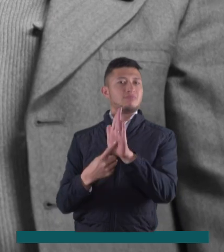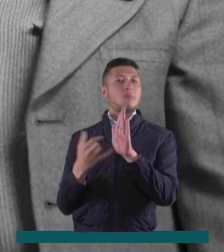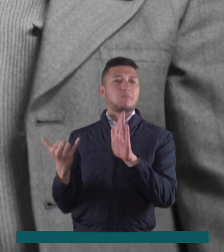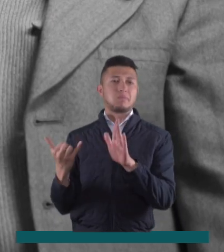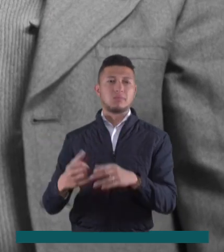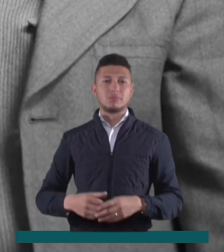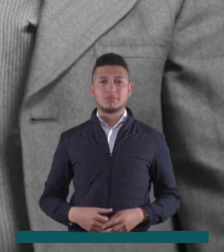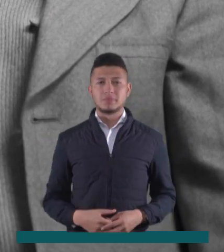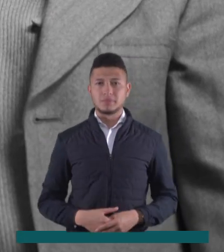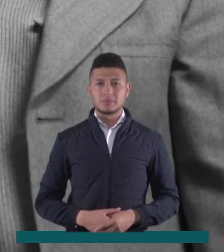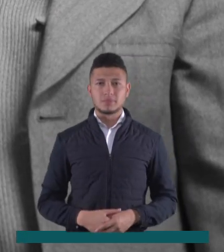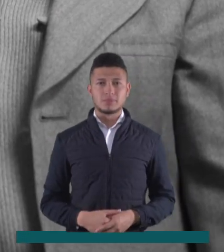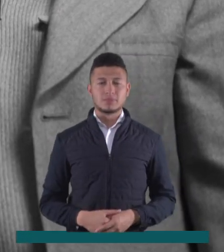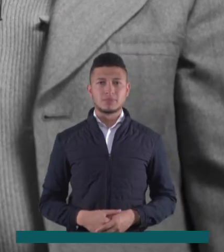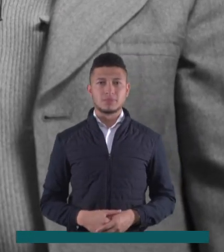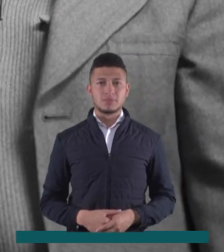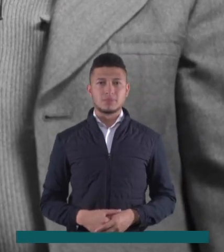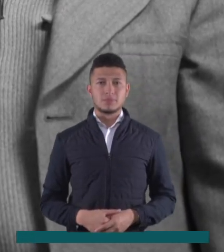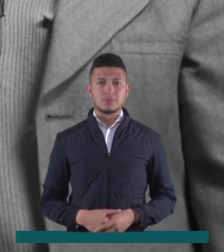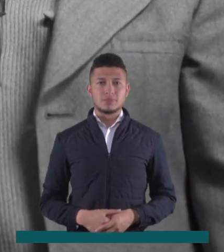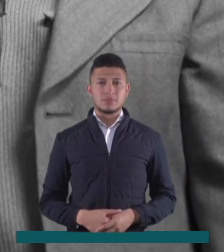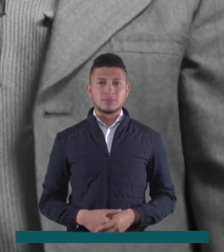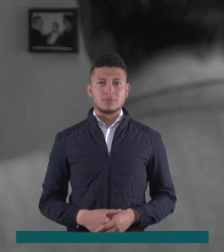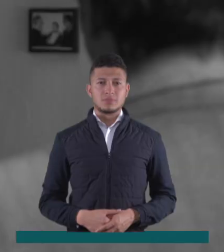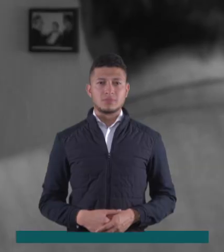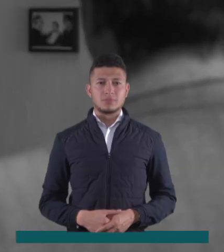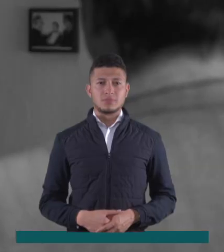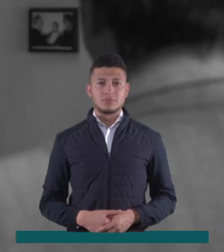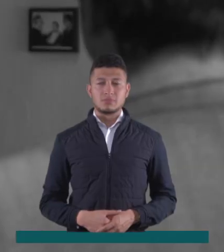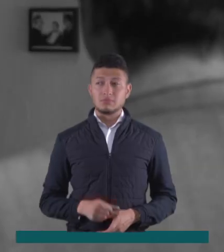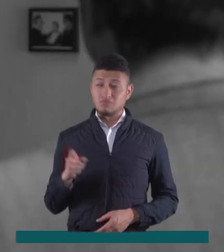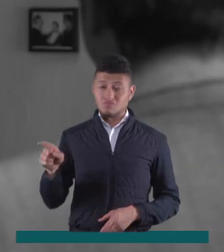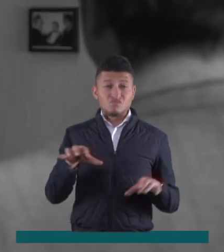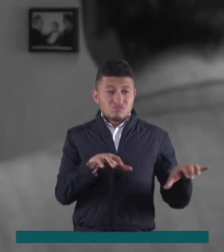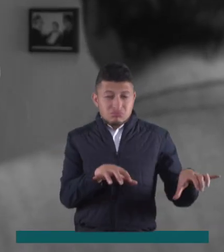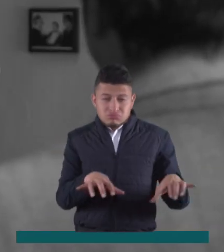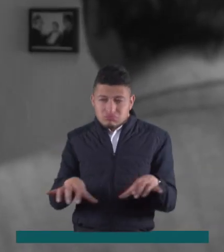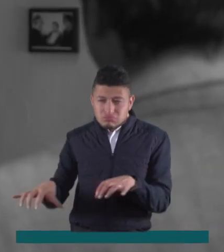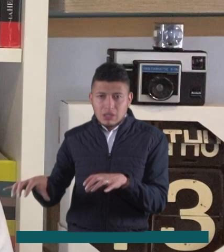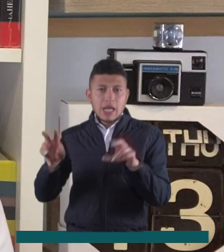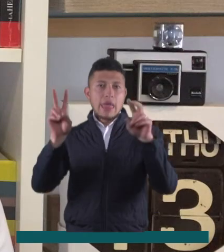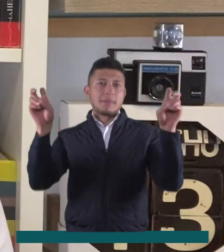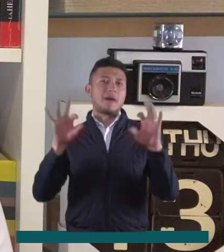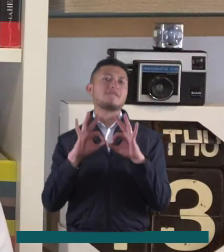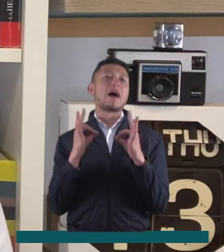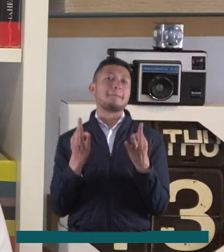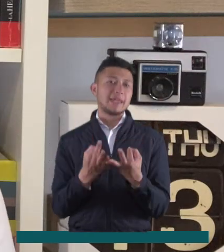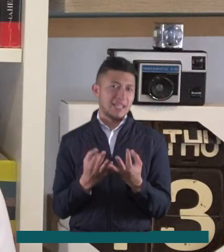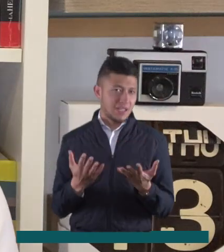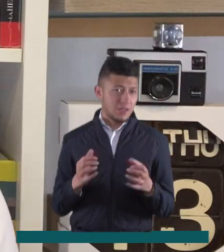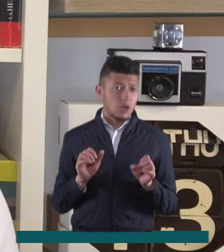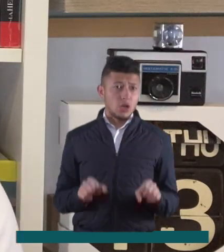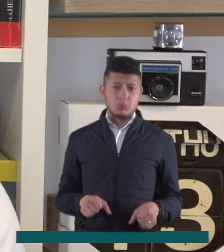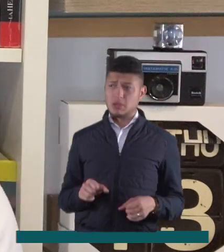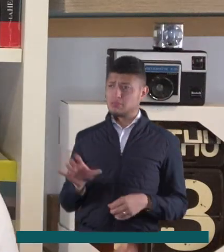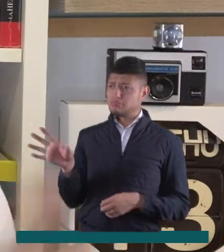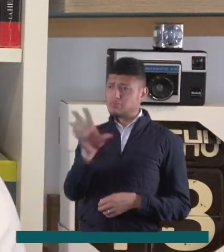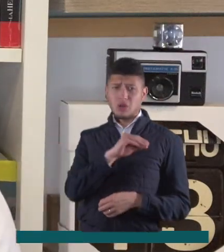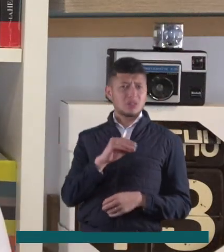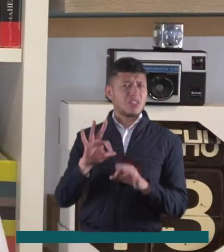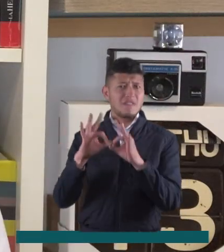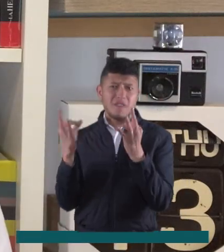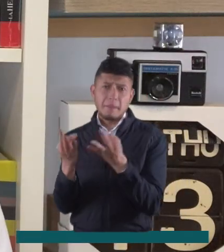pasado. capitalismo me está gustando. Esto es una historia familiar que se puede ver